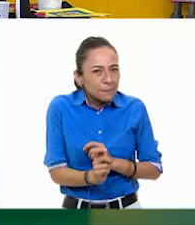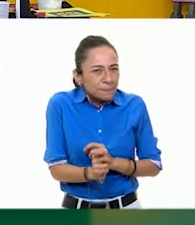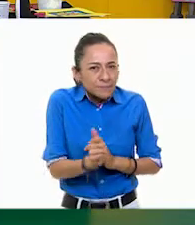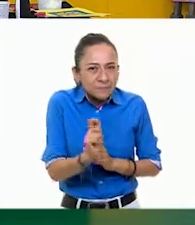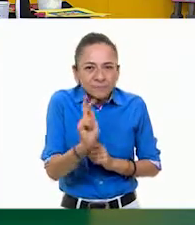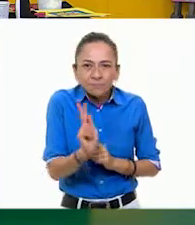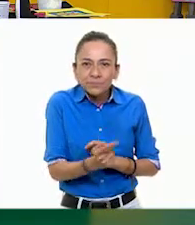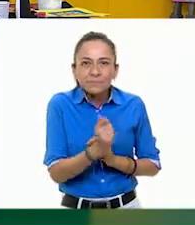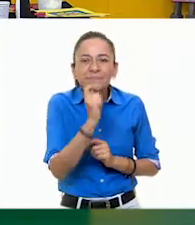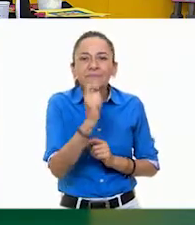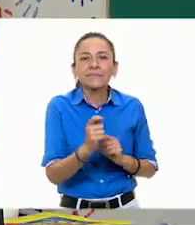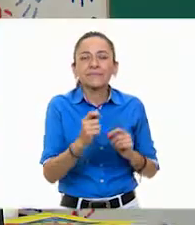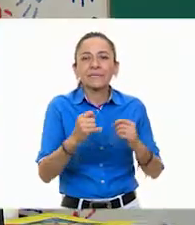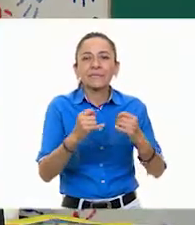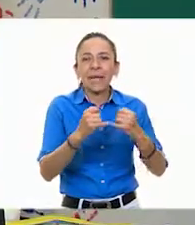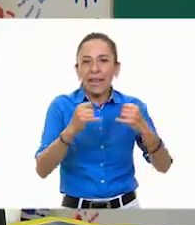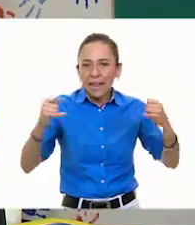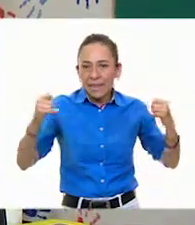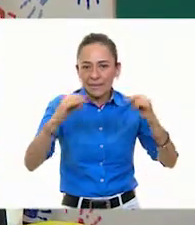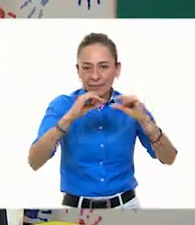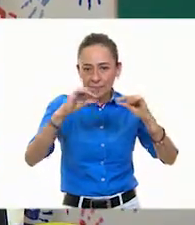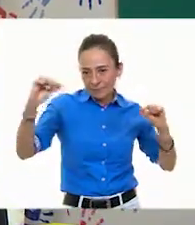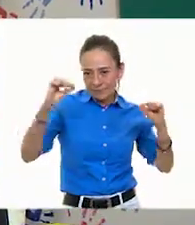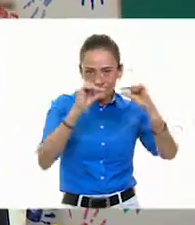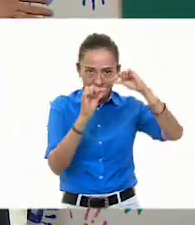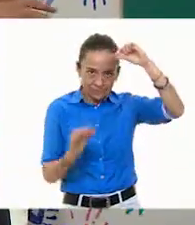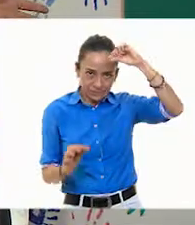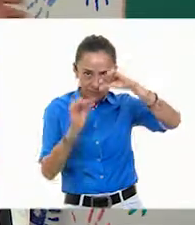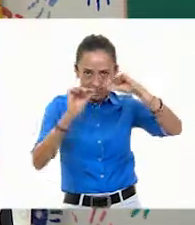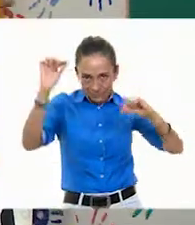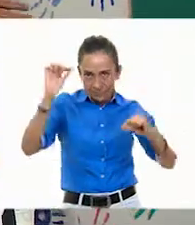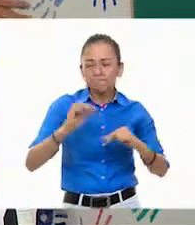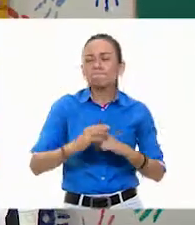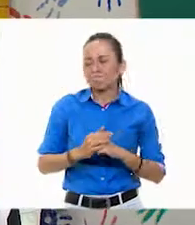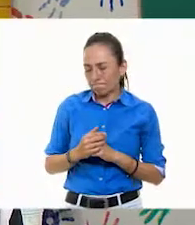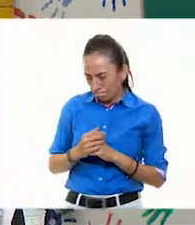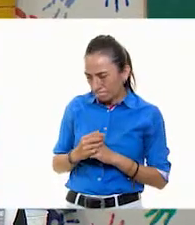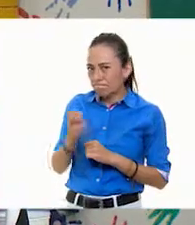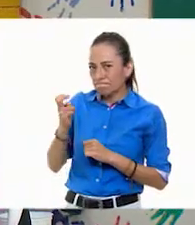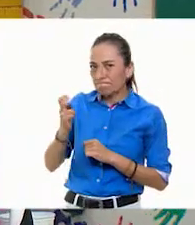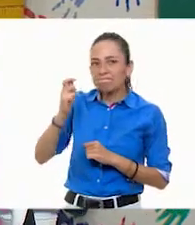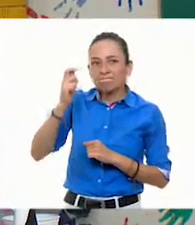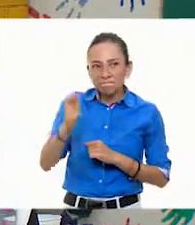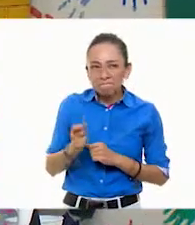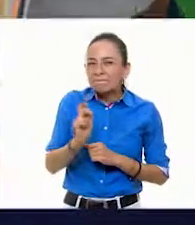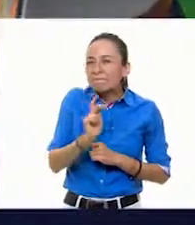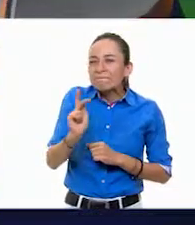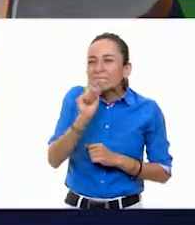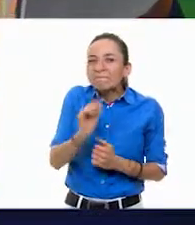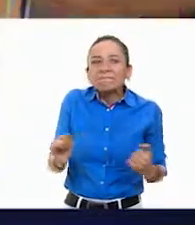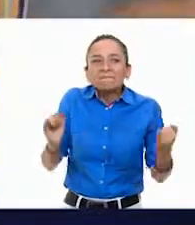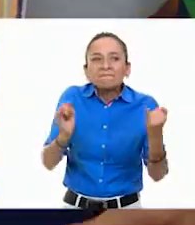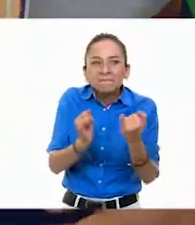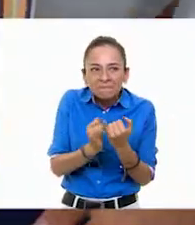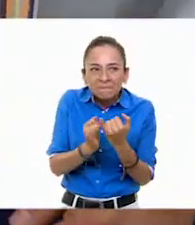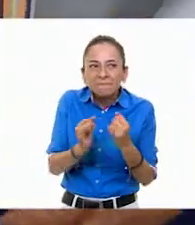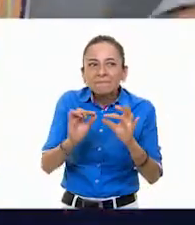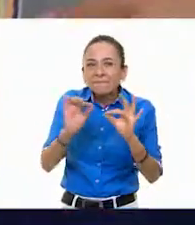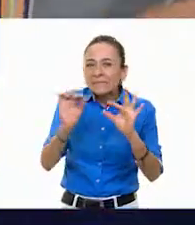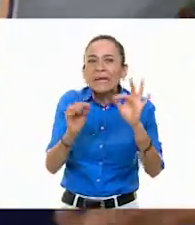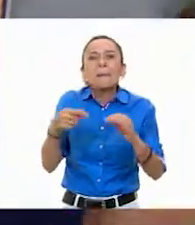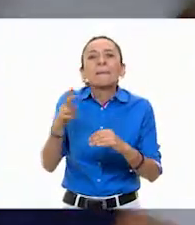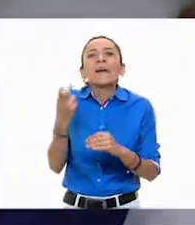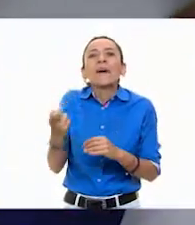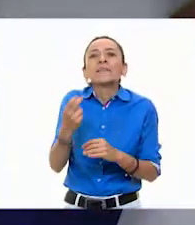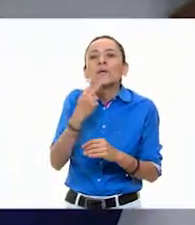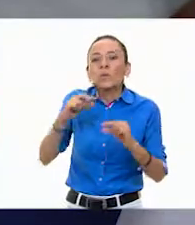trata de simular y de inspirarse también en el hilo. Y esto es también hecho con gispa.